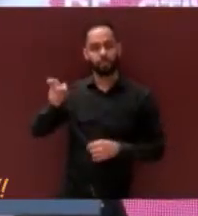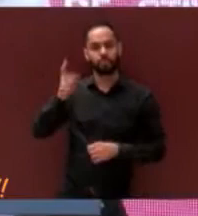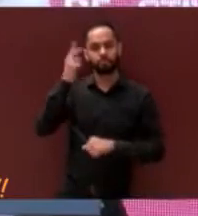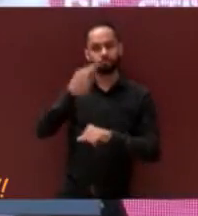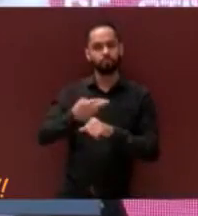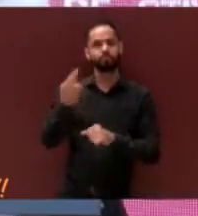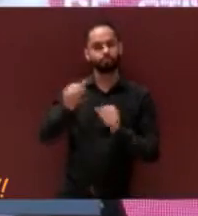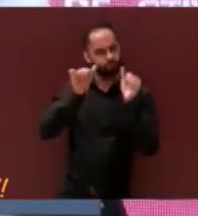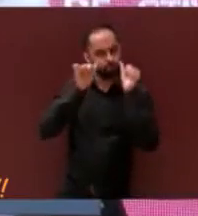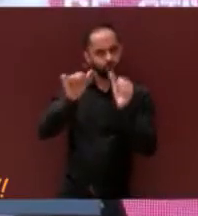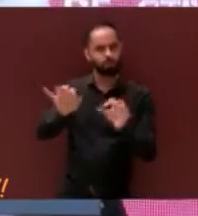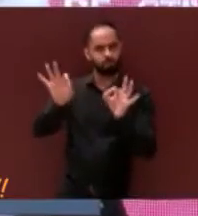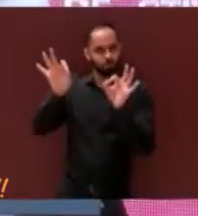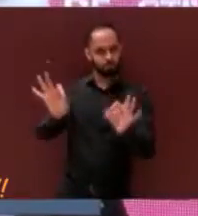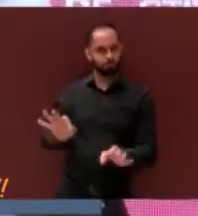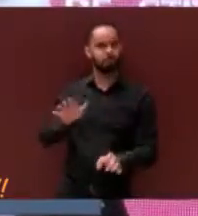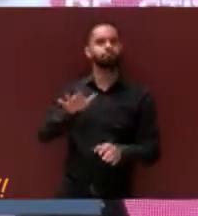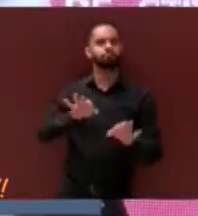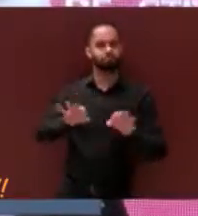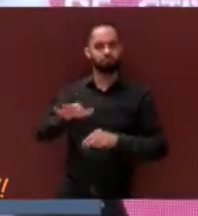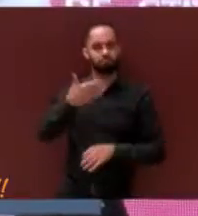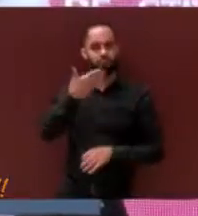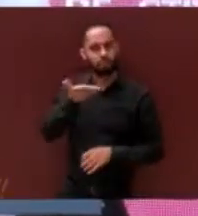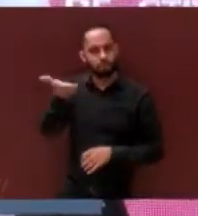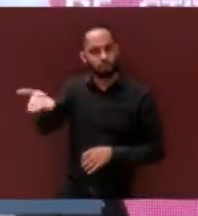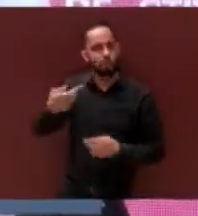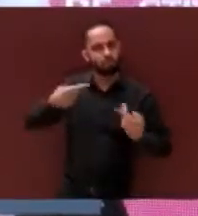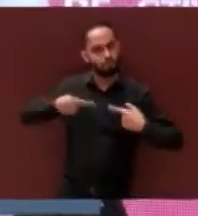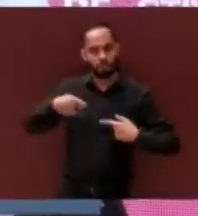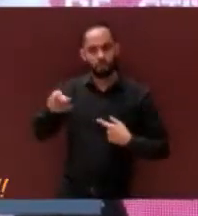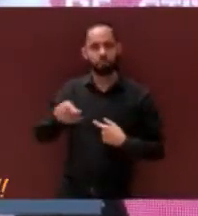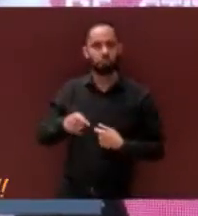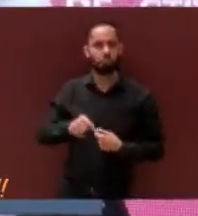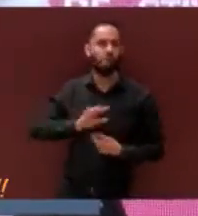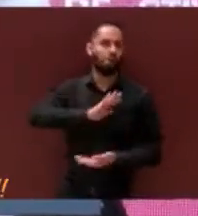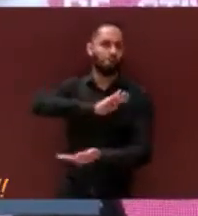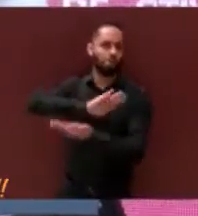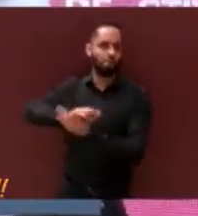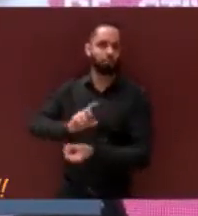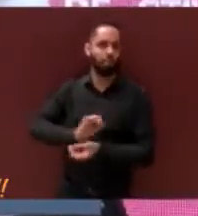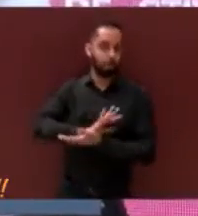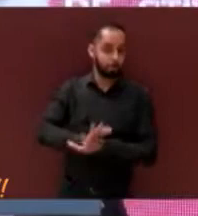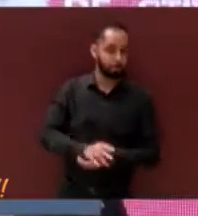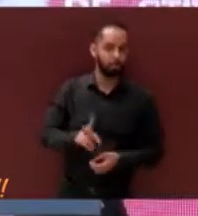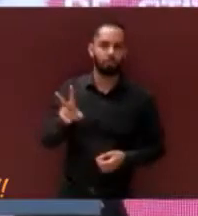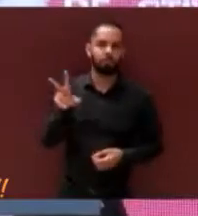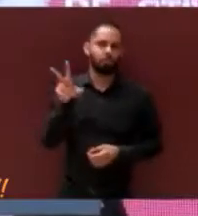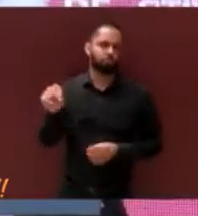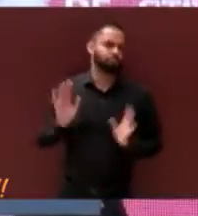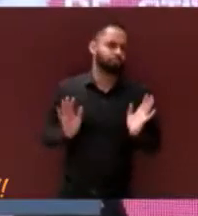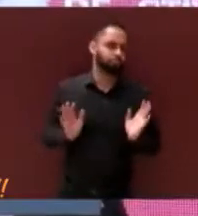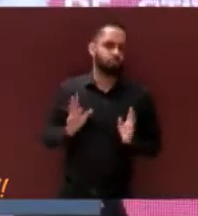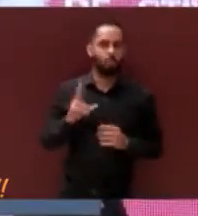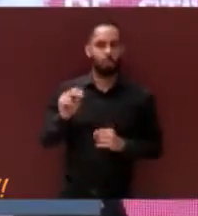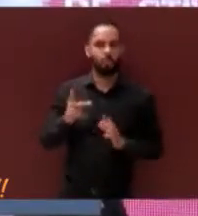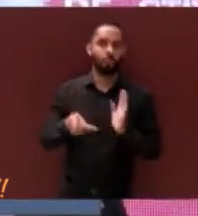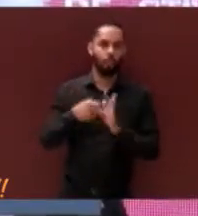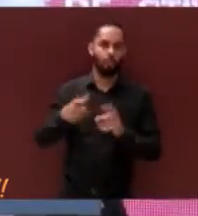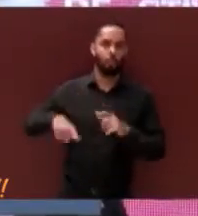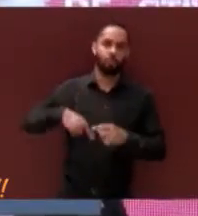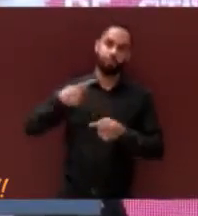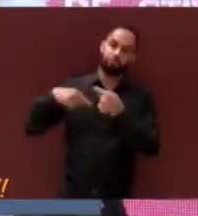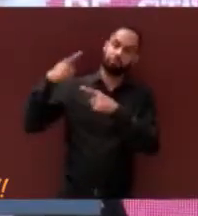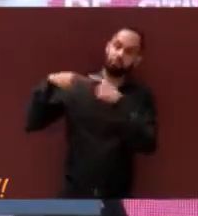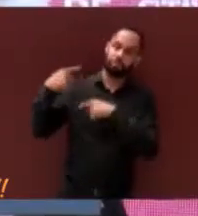digno y solidario al ciudadano al no caer en la indiferencia y no repetir los actos de los gobiernos que solamente